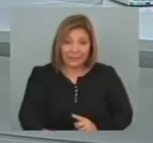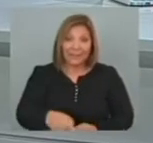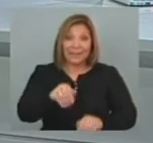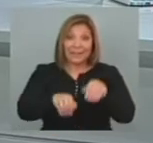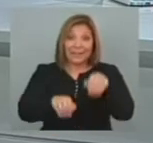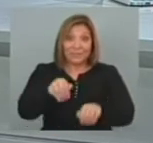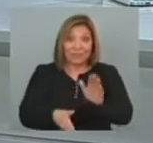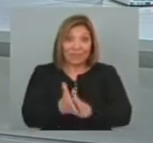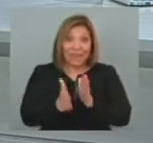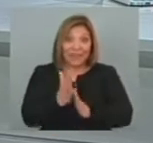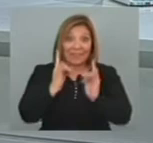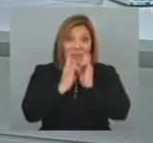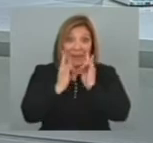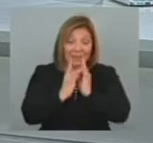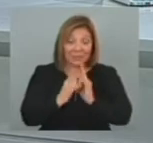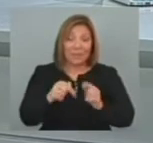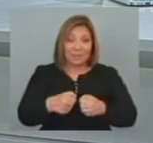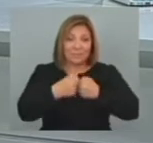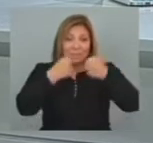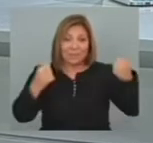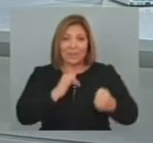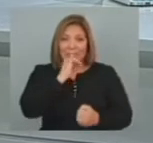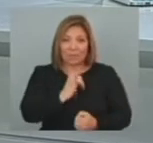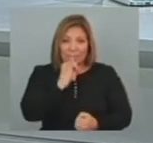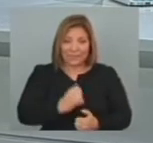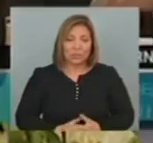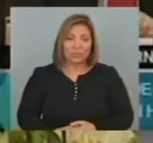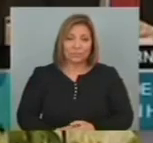Legislativas Ampliamos Esta y otras noticias